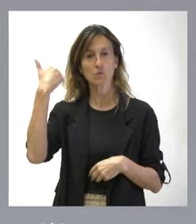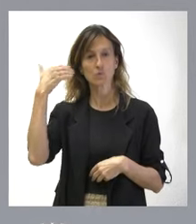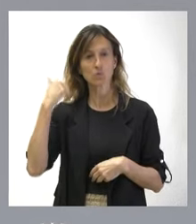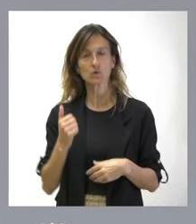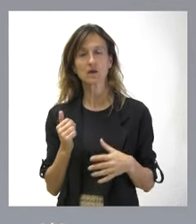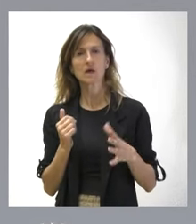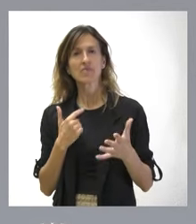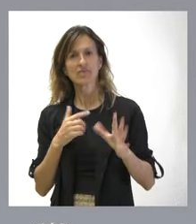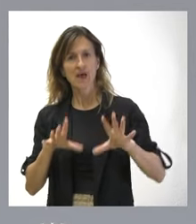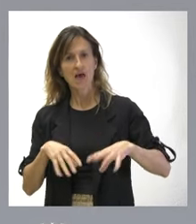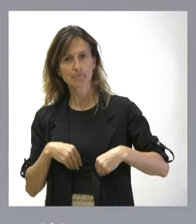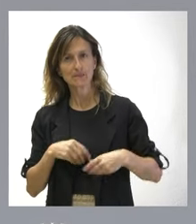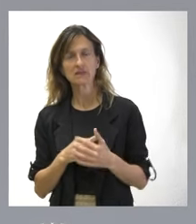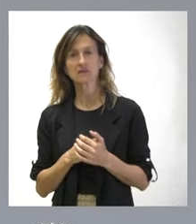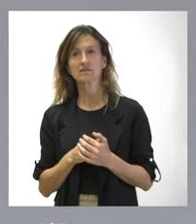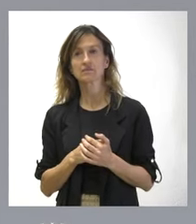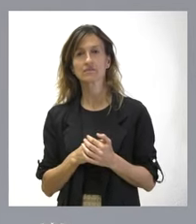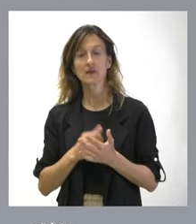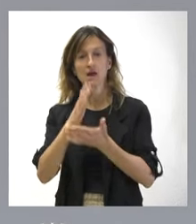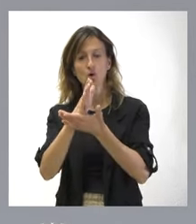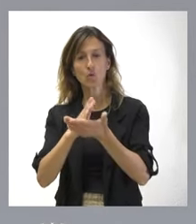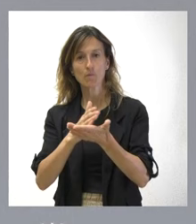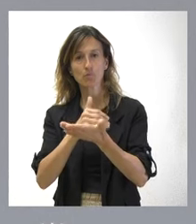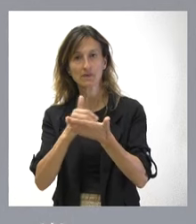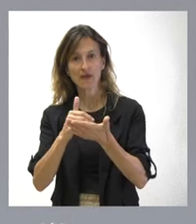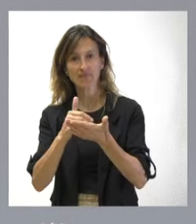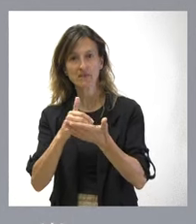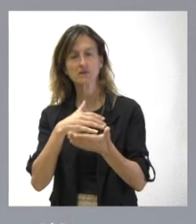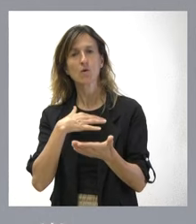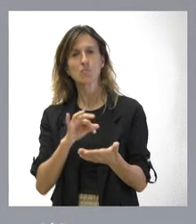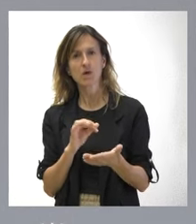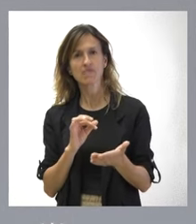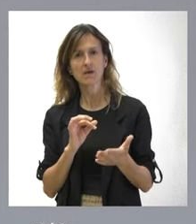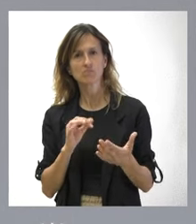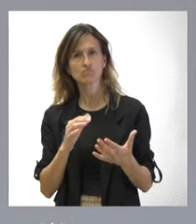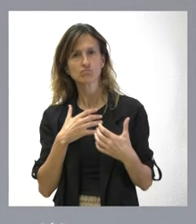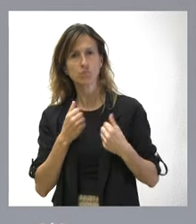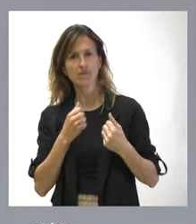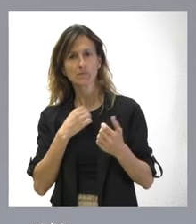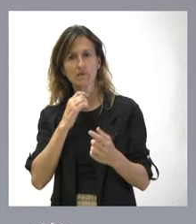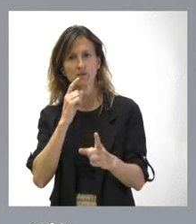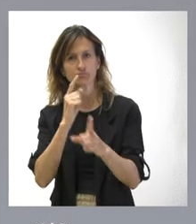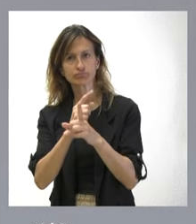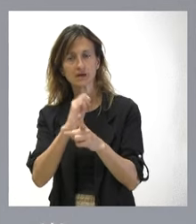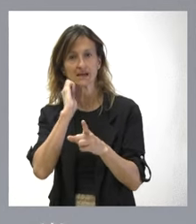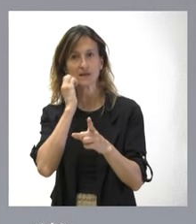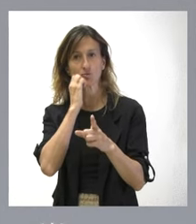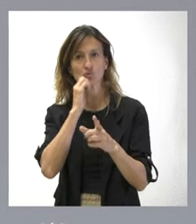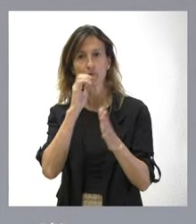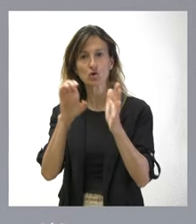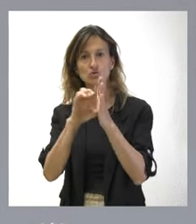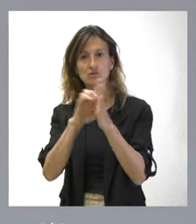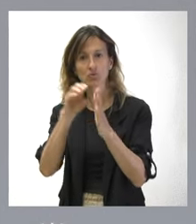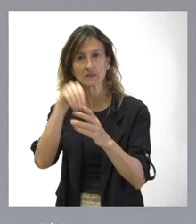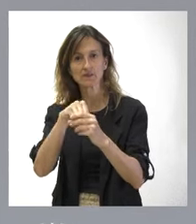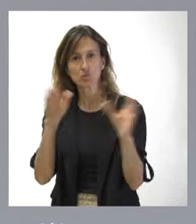admite que también las comunidades autónomas están legitimadas para interponer recursos de inconstitucionalidad con